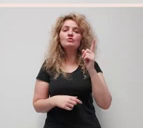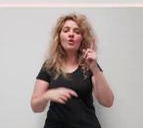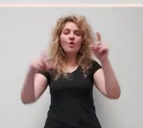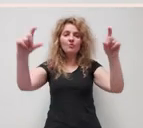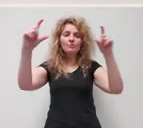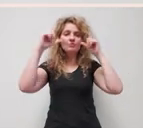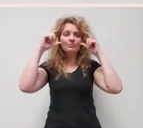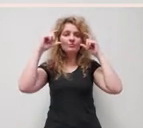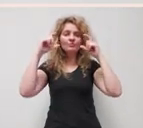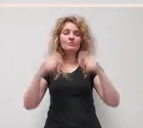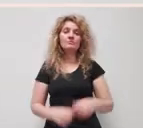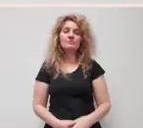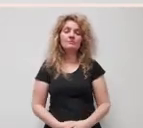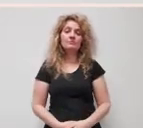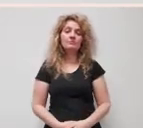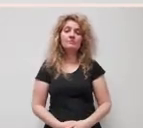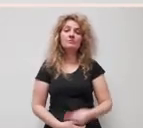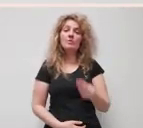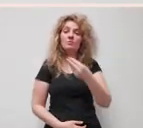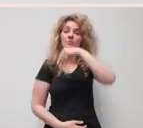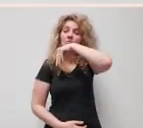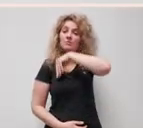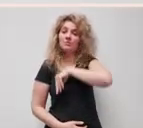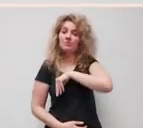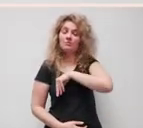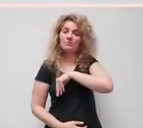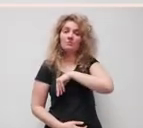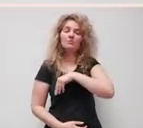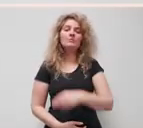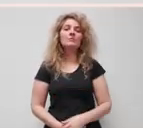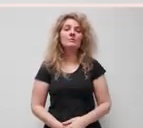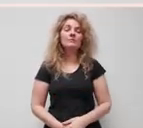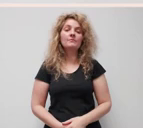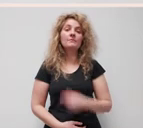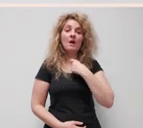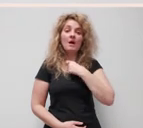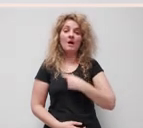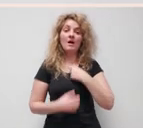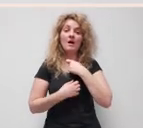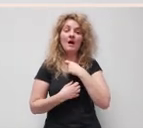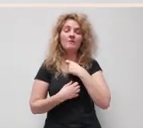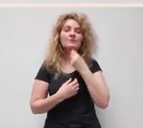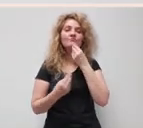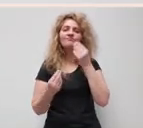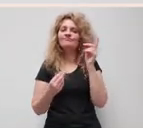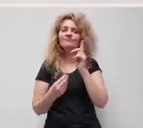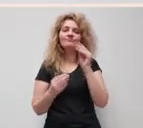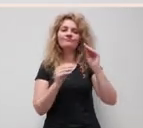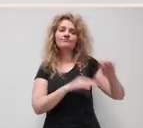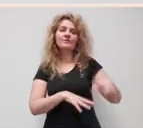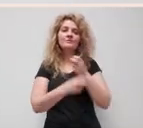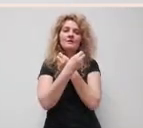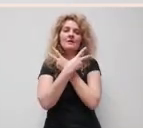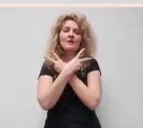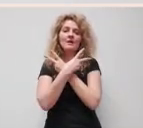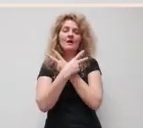Substitúe a gravata por unha paxarela. En a súa mandereita aparece un cigarro fumeante. Así